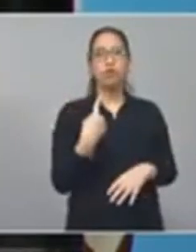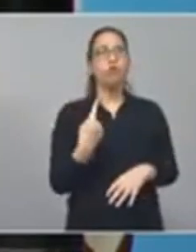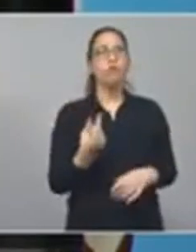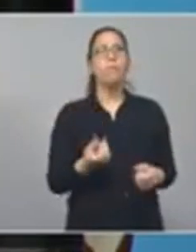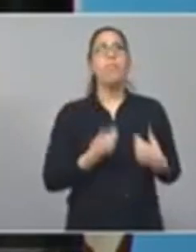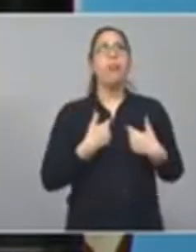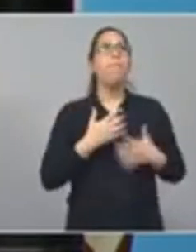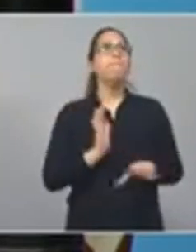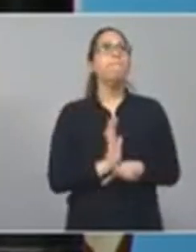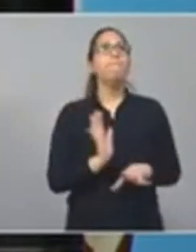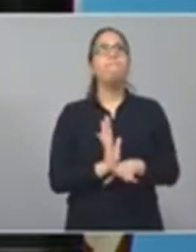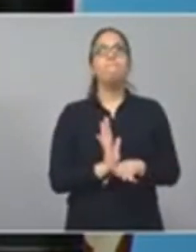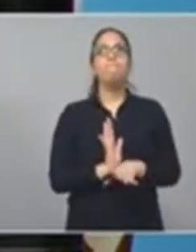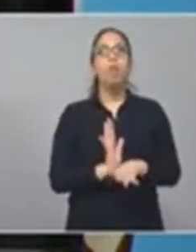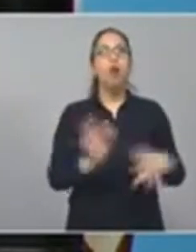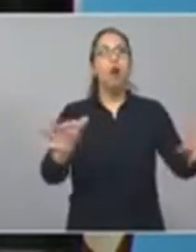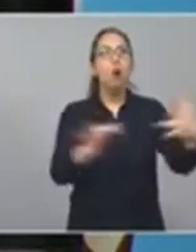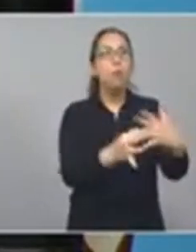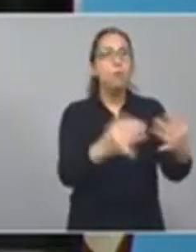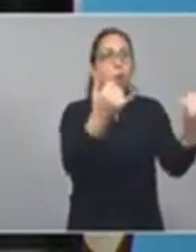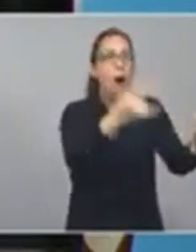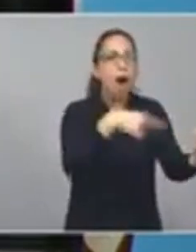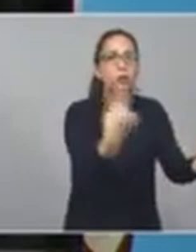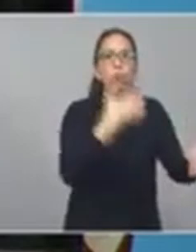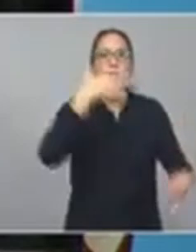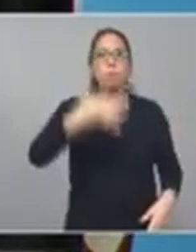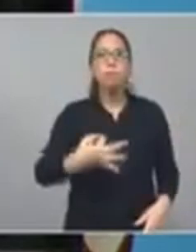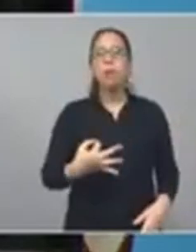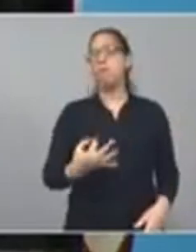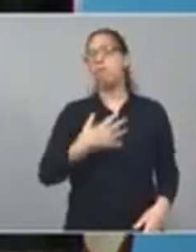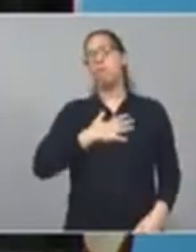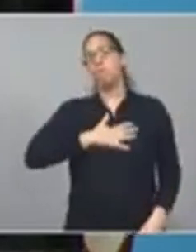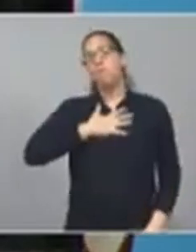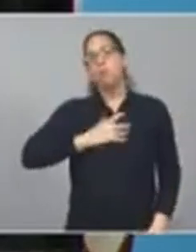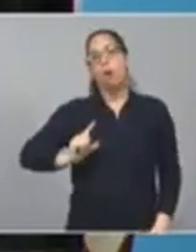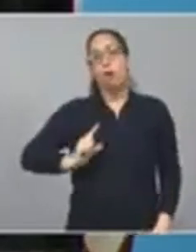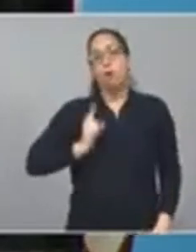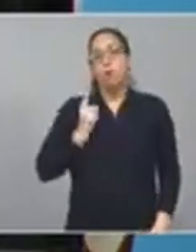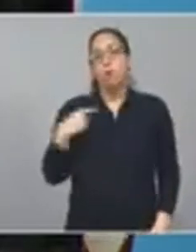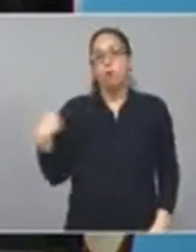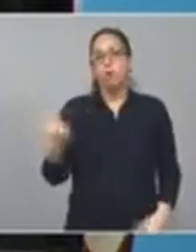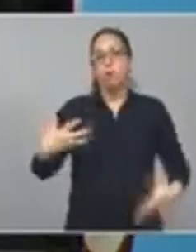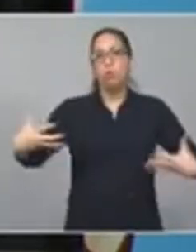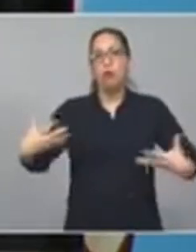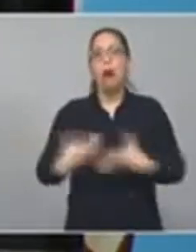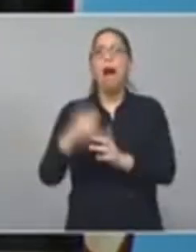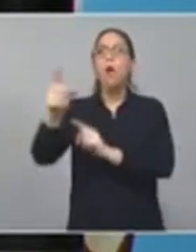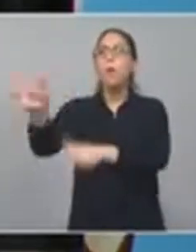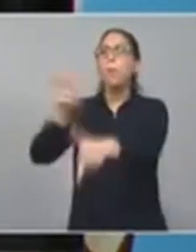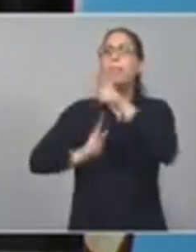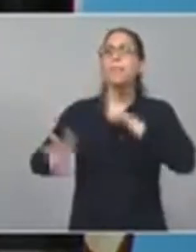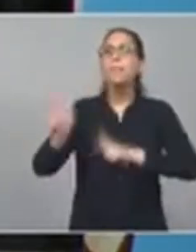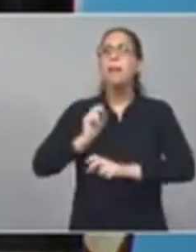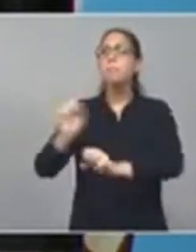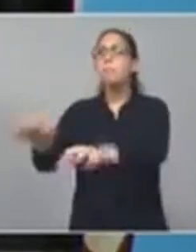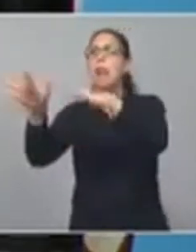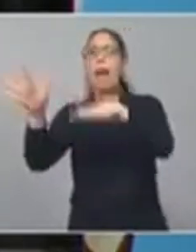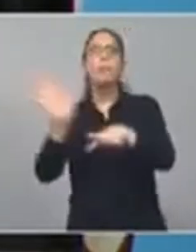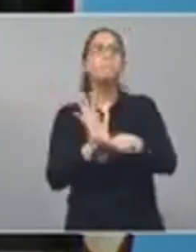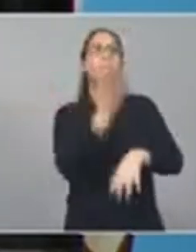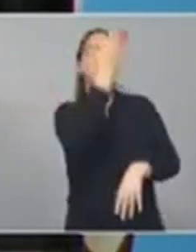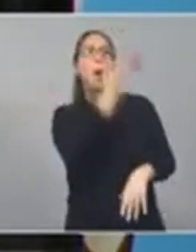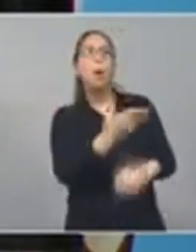cumplir con los compromisos. Es una tarea que alguno me decía, es un milagro, otro me dijo, el ministro es mago.